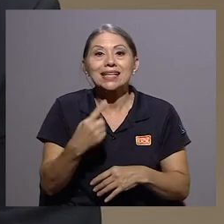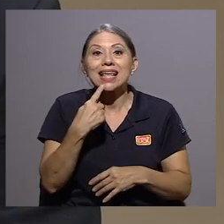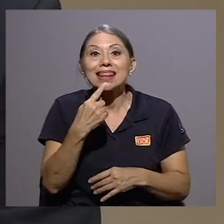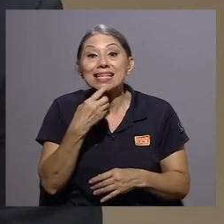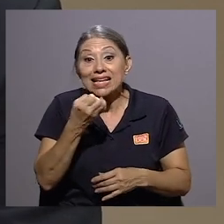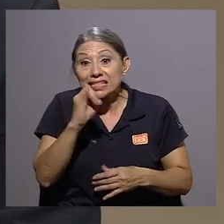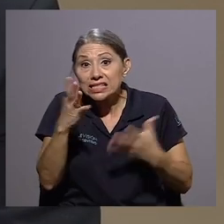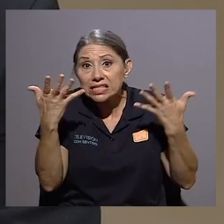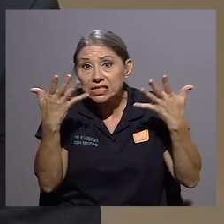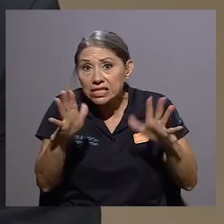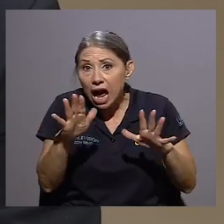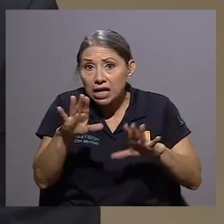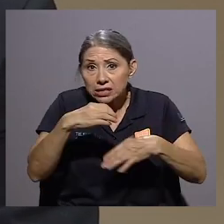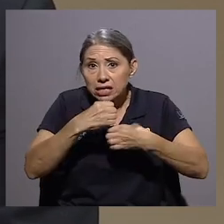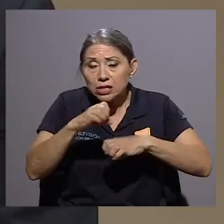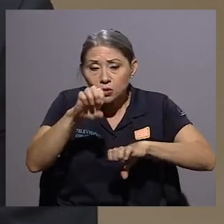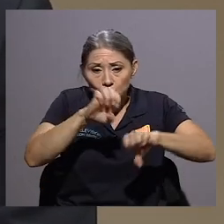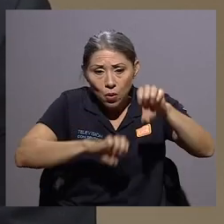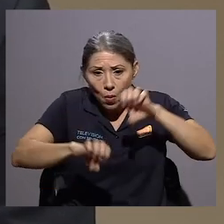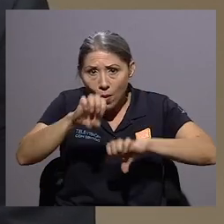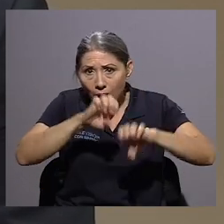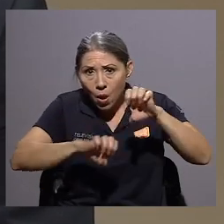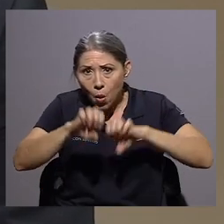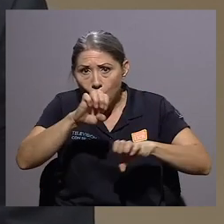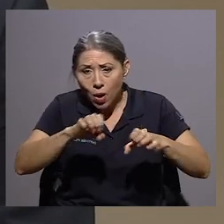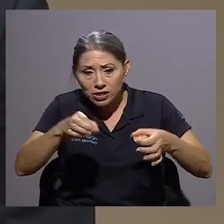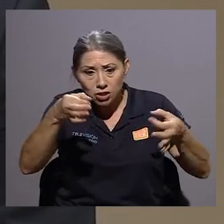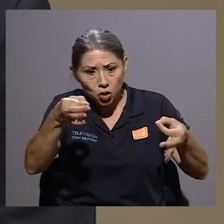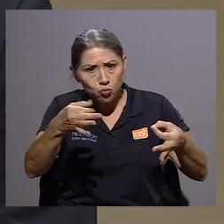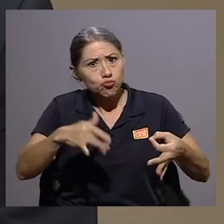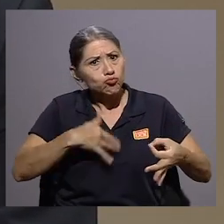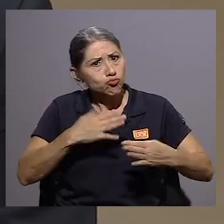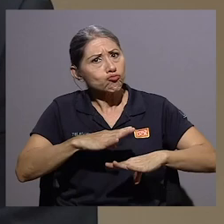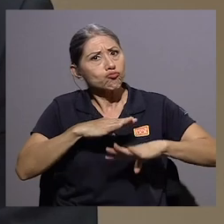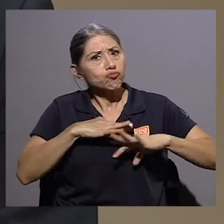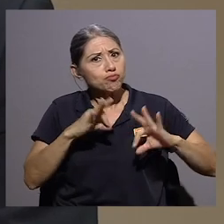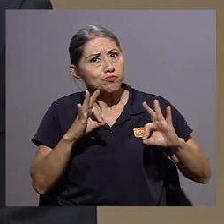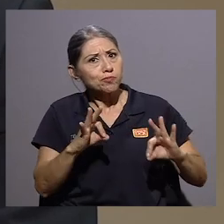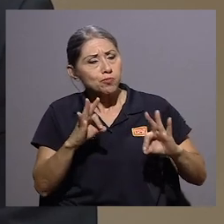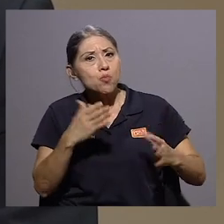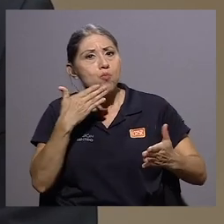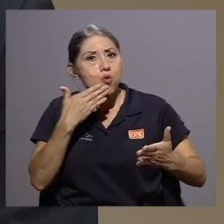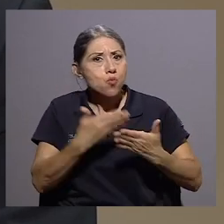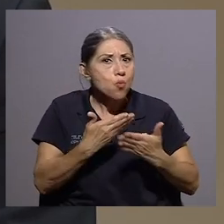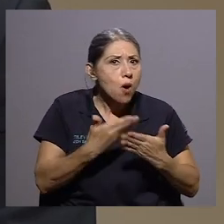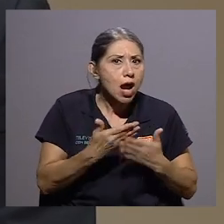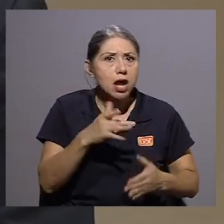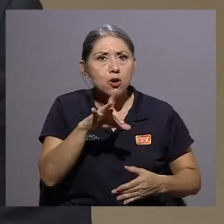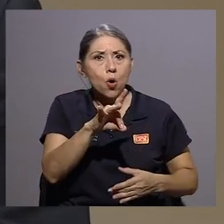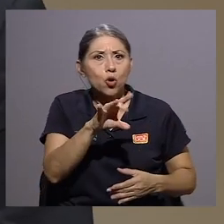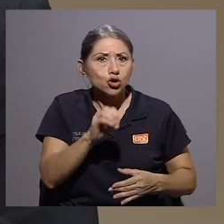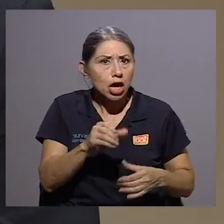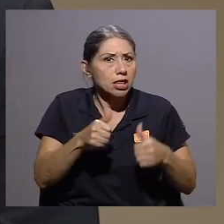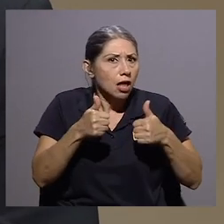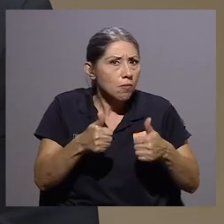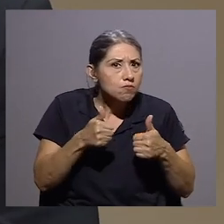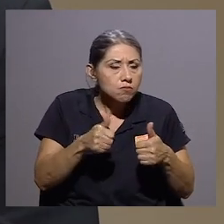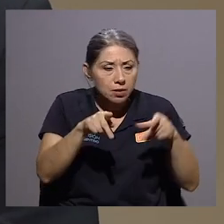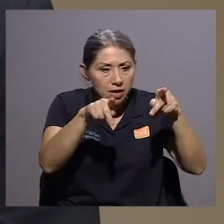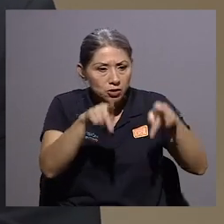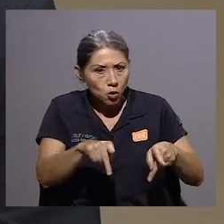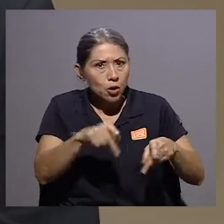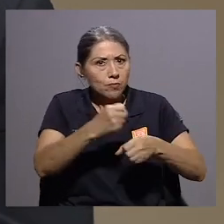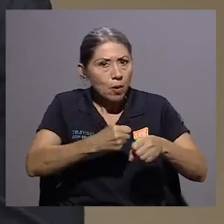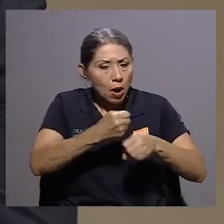de un satisfactorio, de un muy bueno, un 80 en adelante,